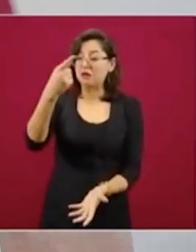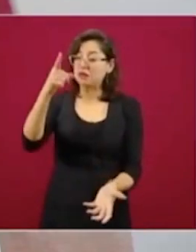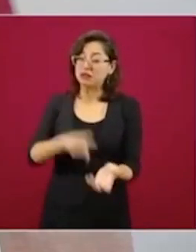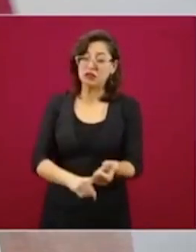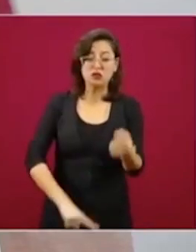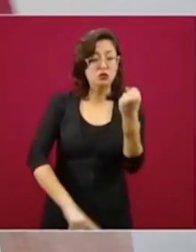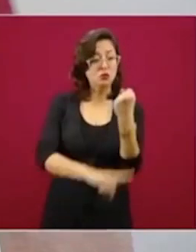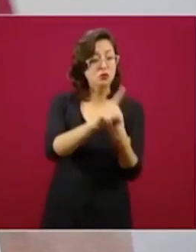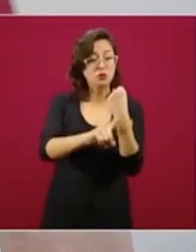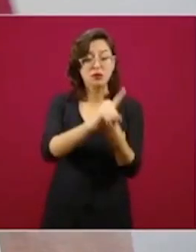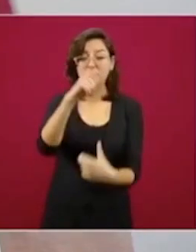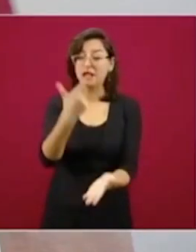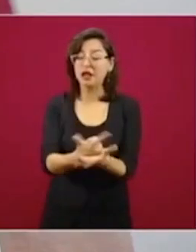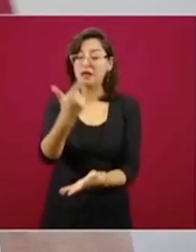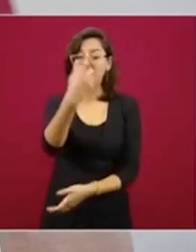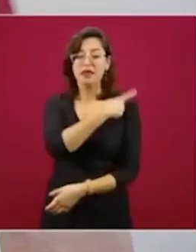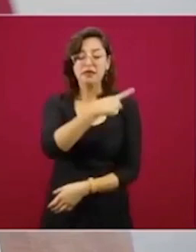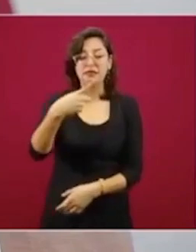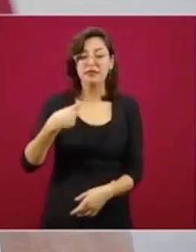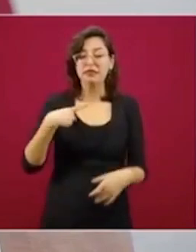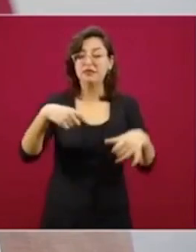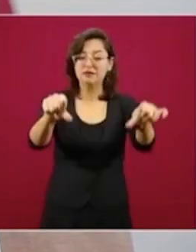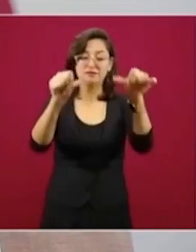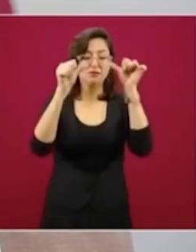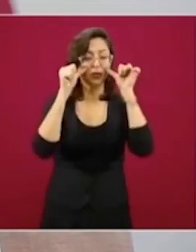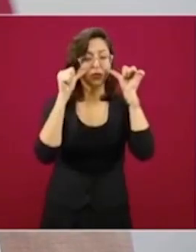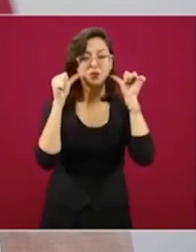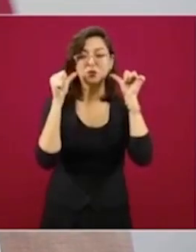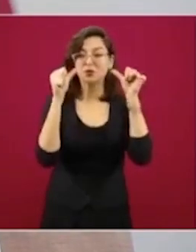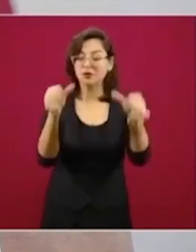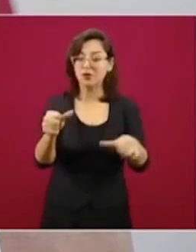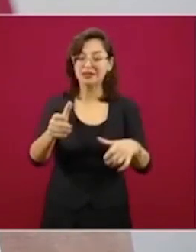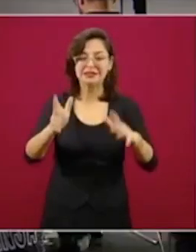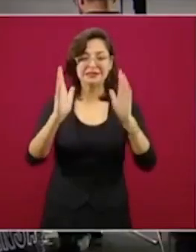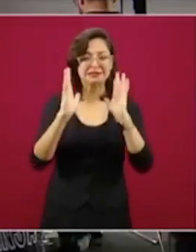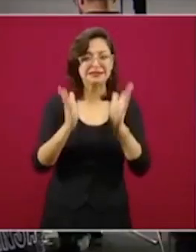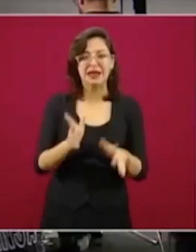Esto aplica para México y para todo el mundo.